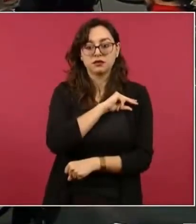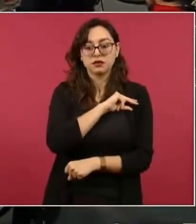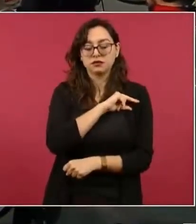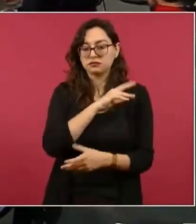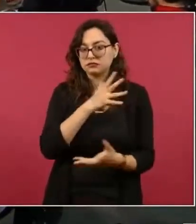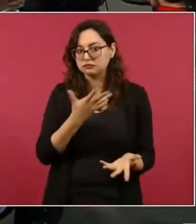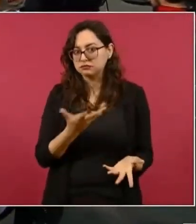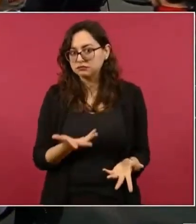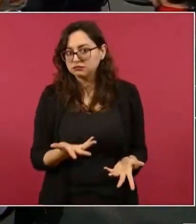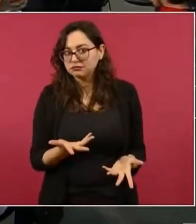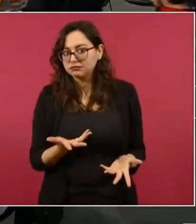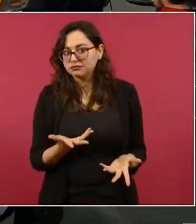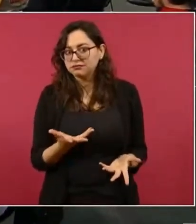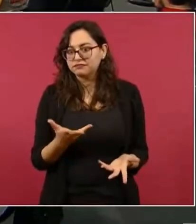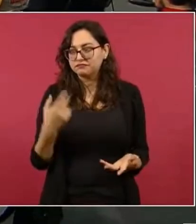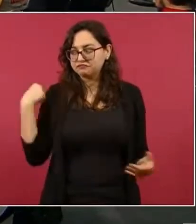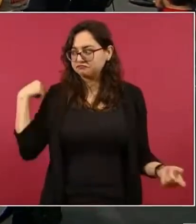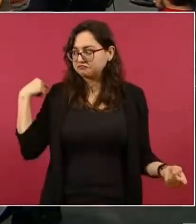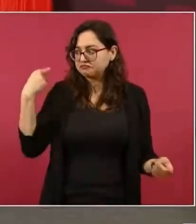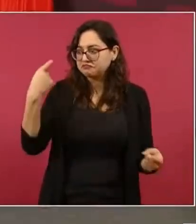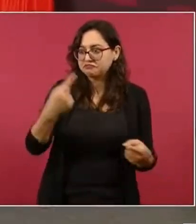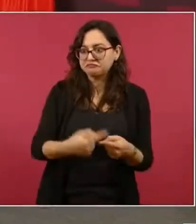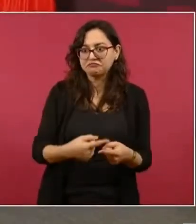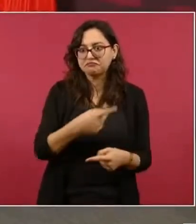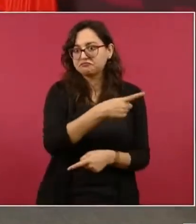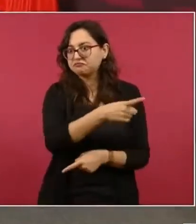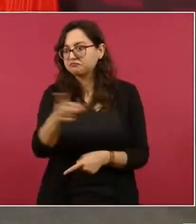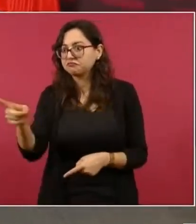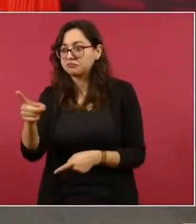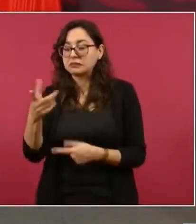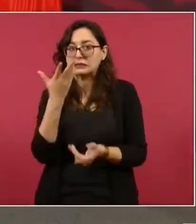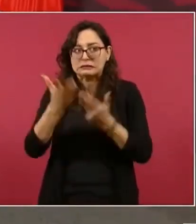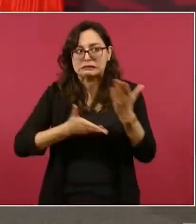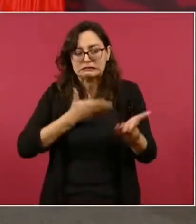articulistas expertos medios de información